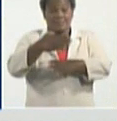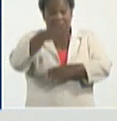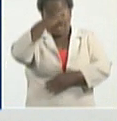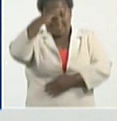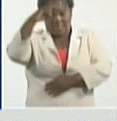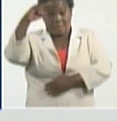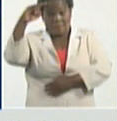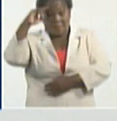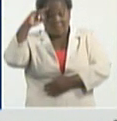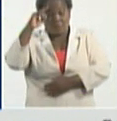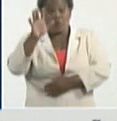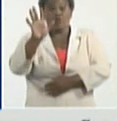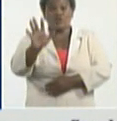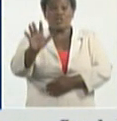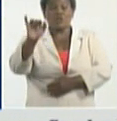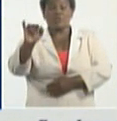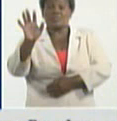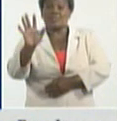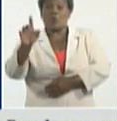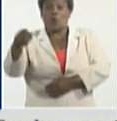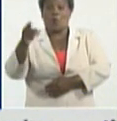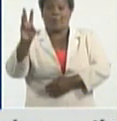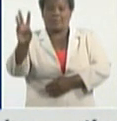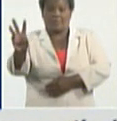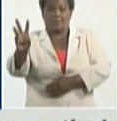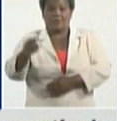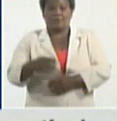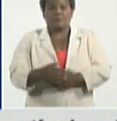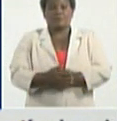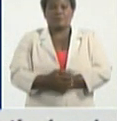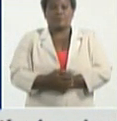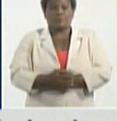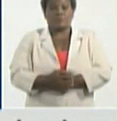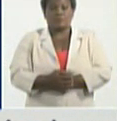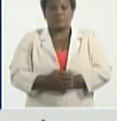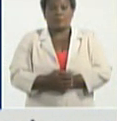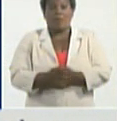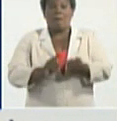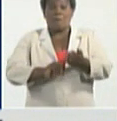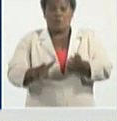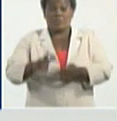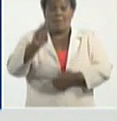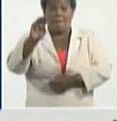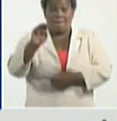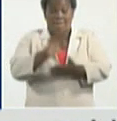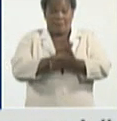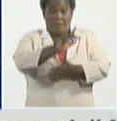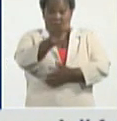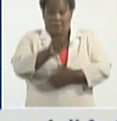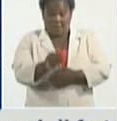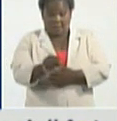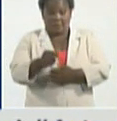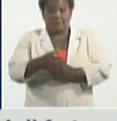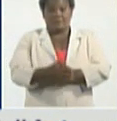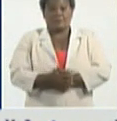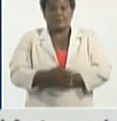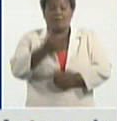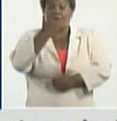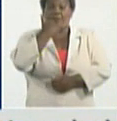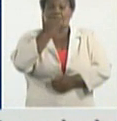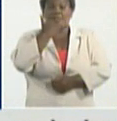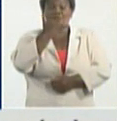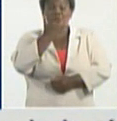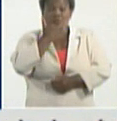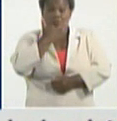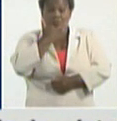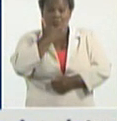Santiespíritu, 565,3, y la provincia de Mayabeque, con una tasa de incidencia